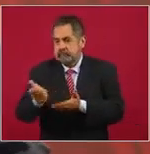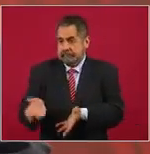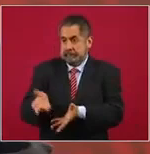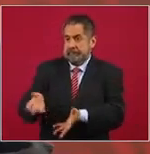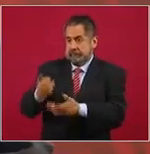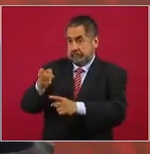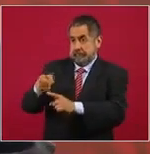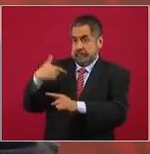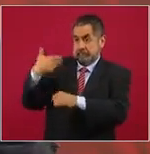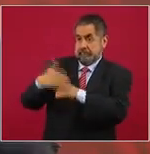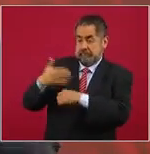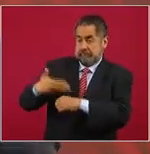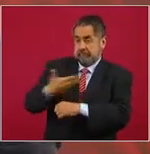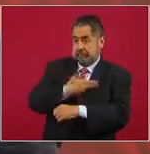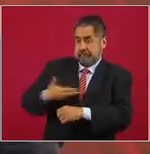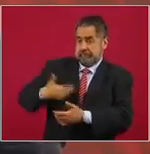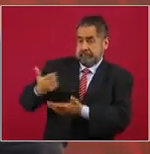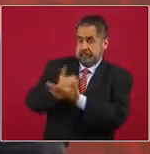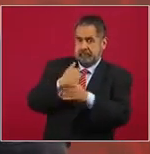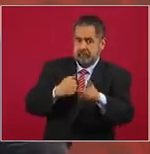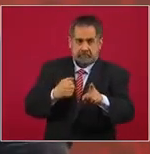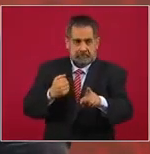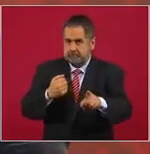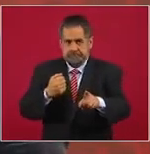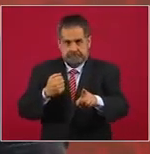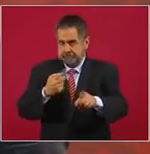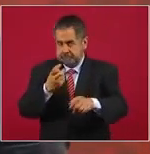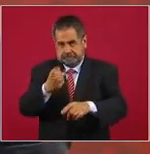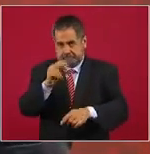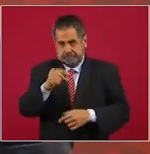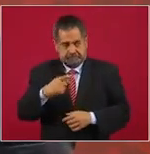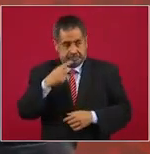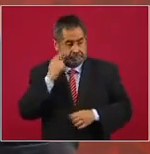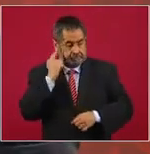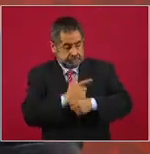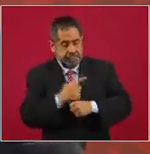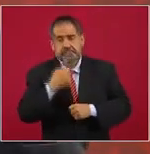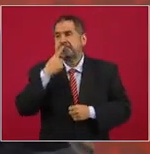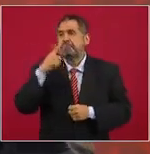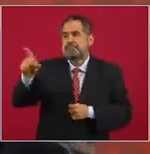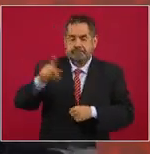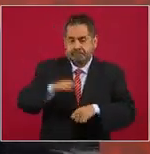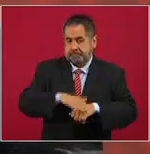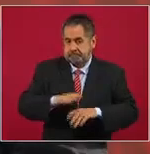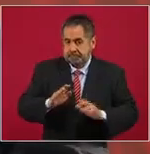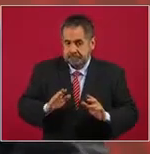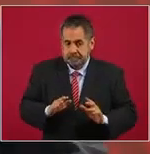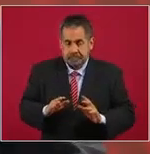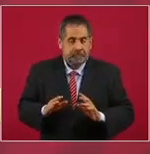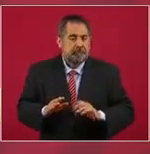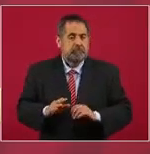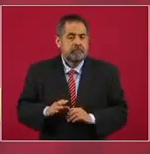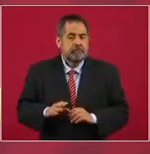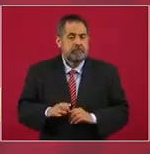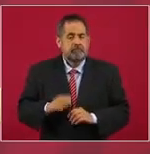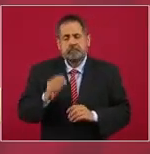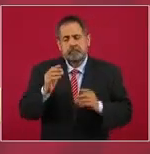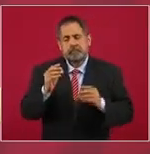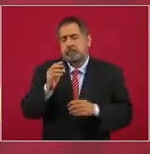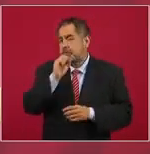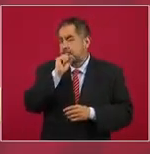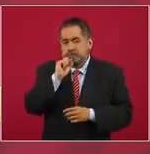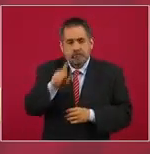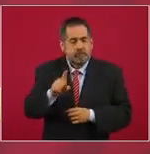Y mucho menos si hay